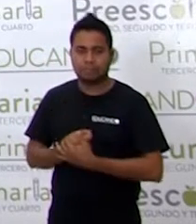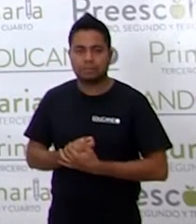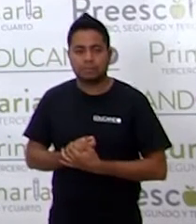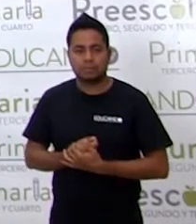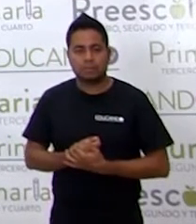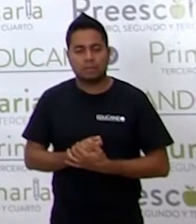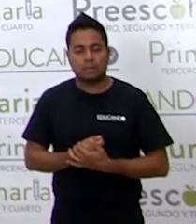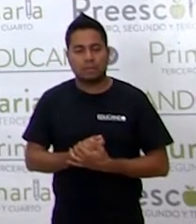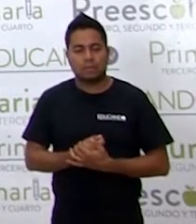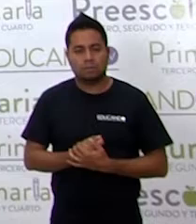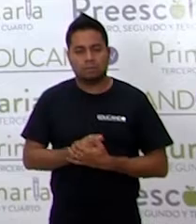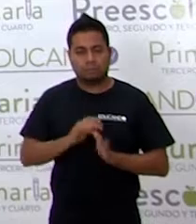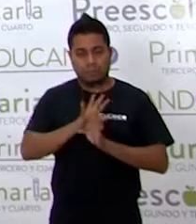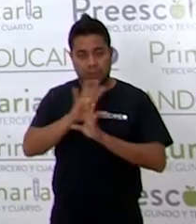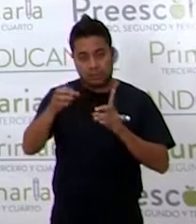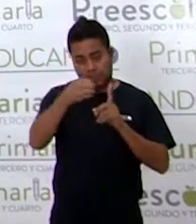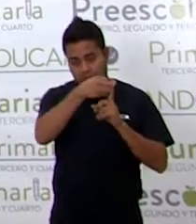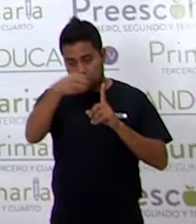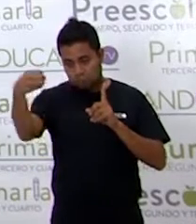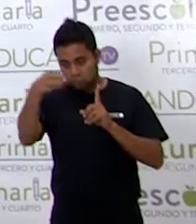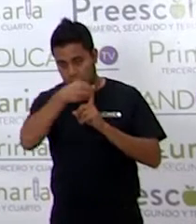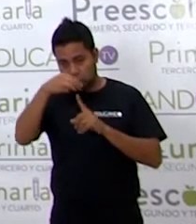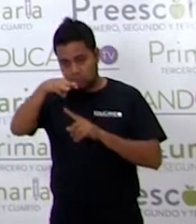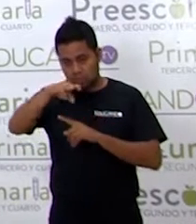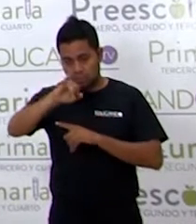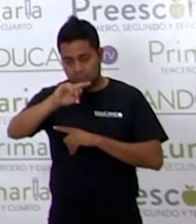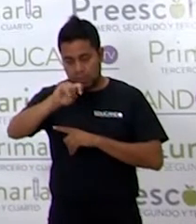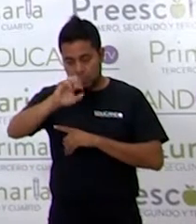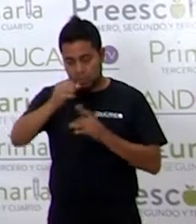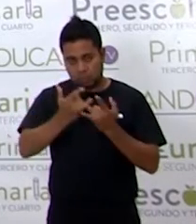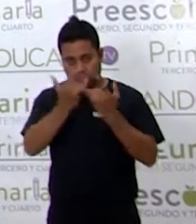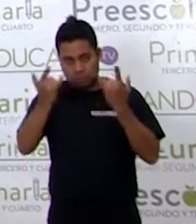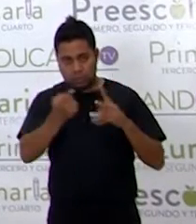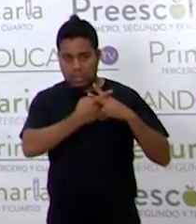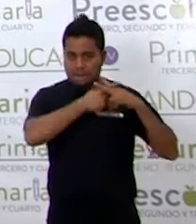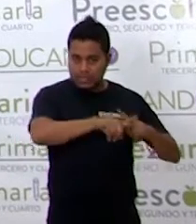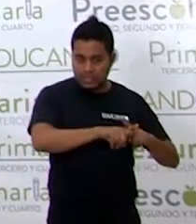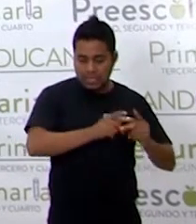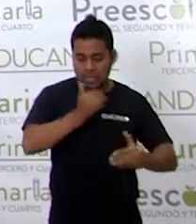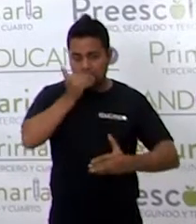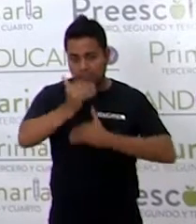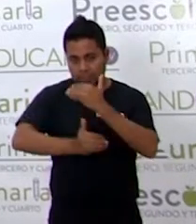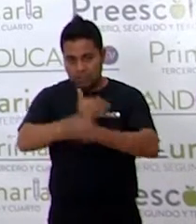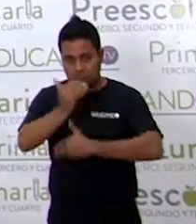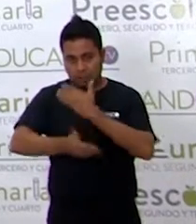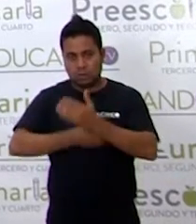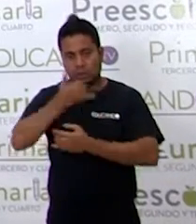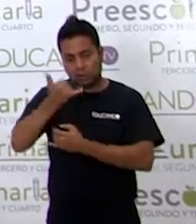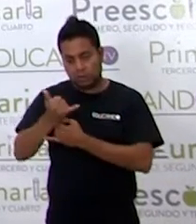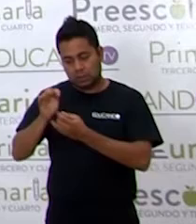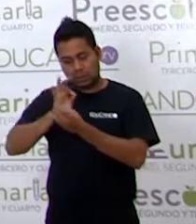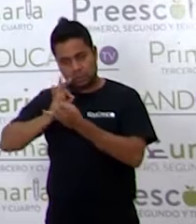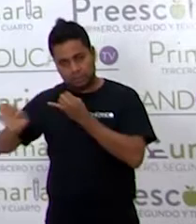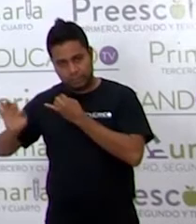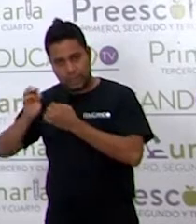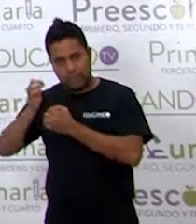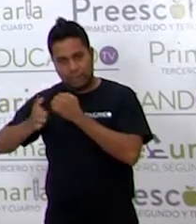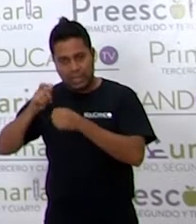Hemos ordenado nuestro mito. Inicio, desarrollo y final.